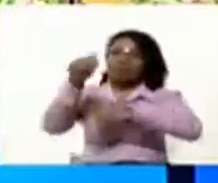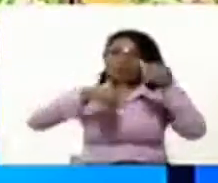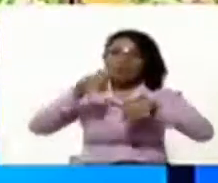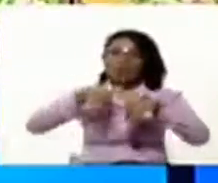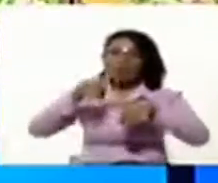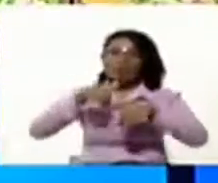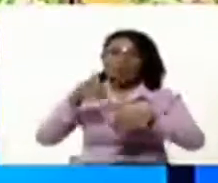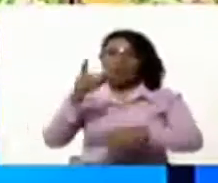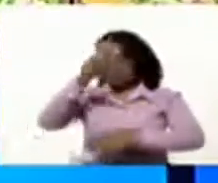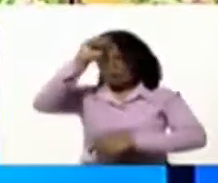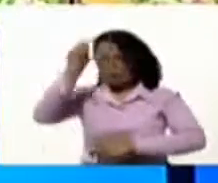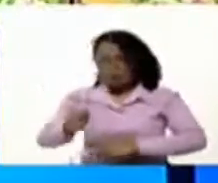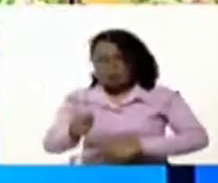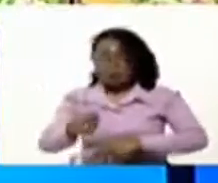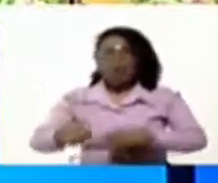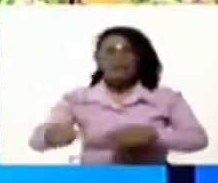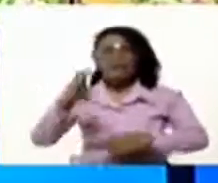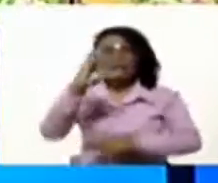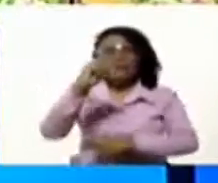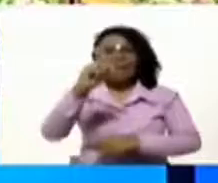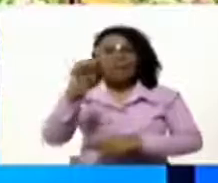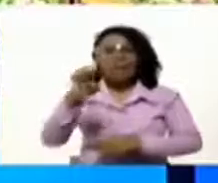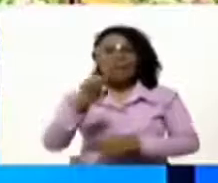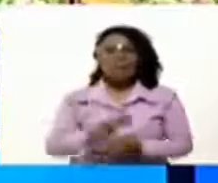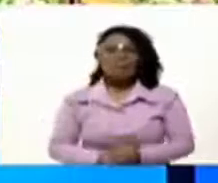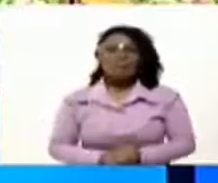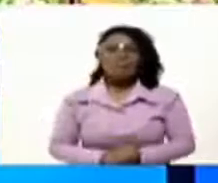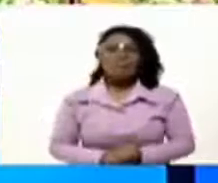elecciones y reconozca el Consejo Nacional Electoral.